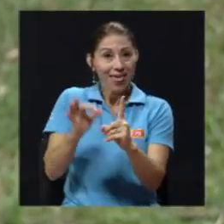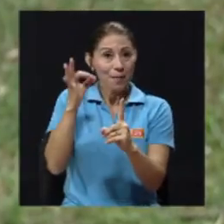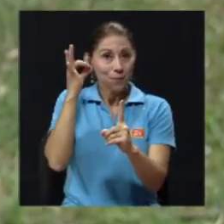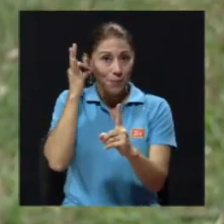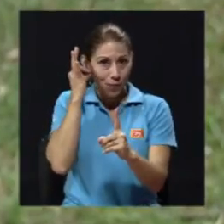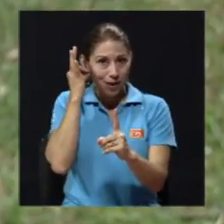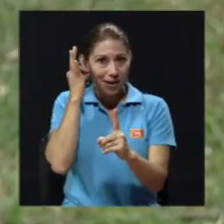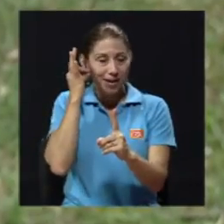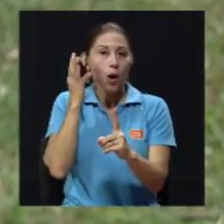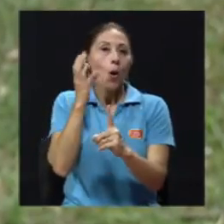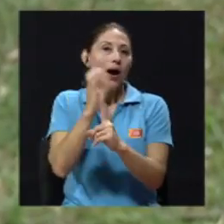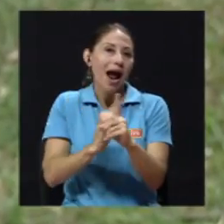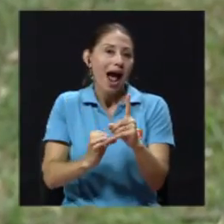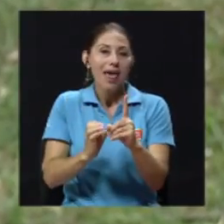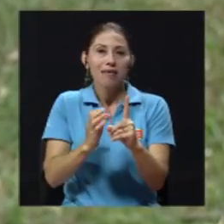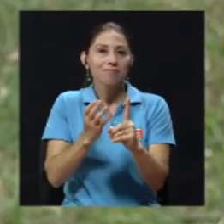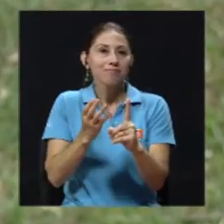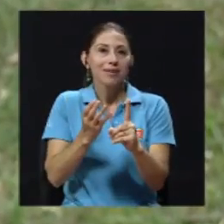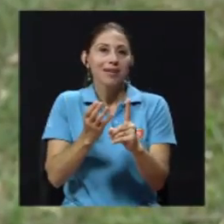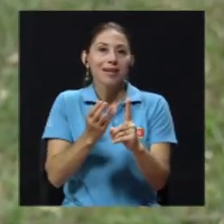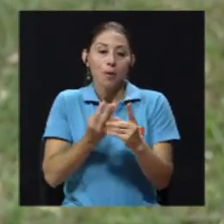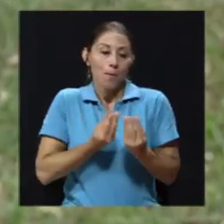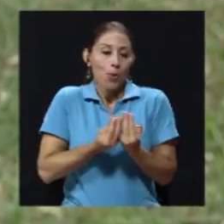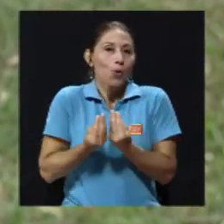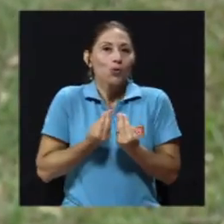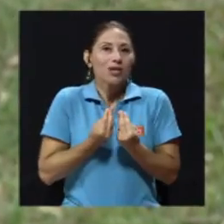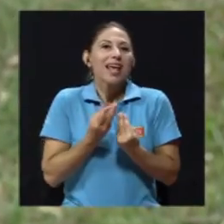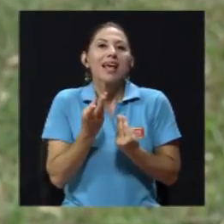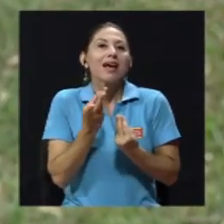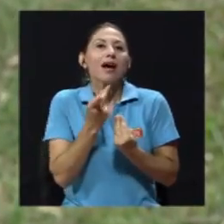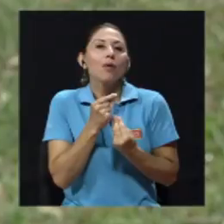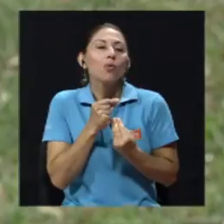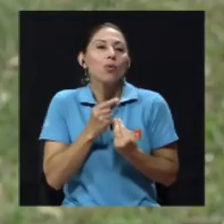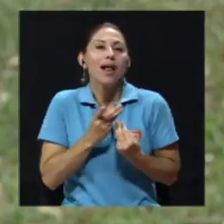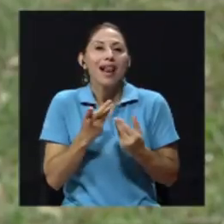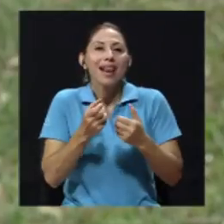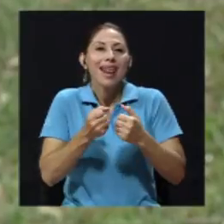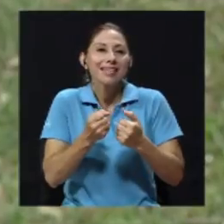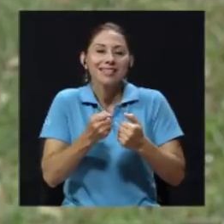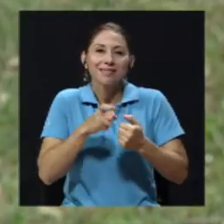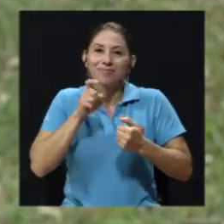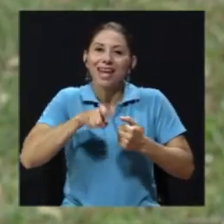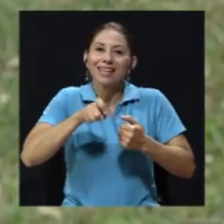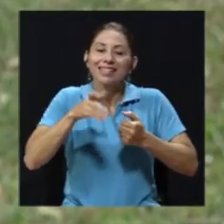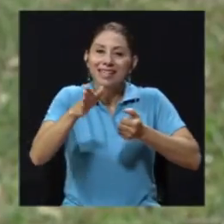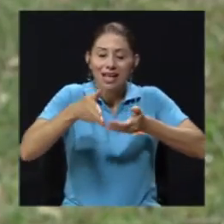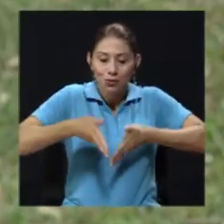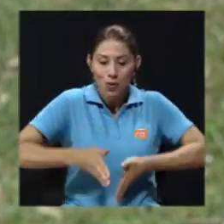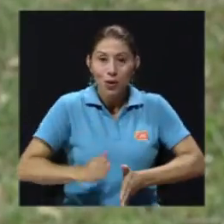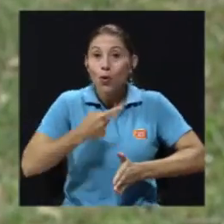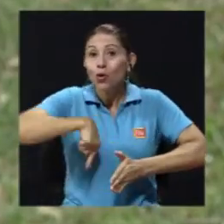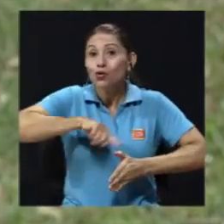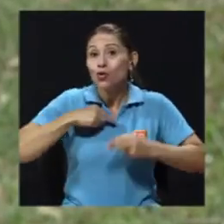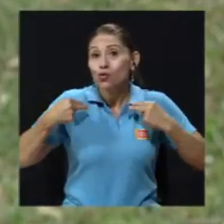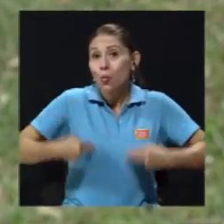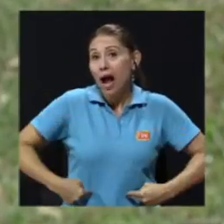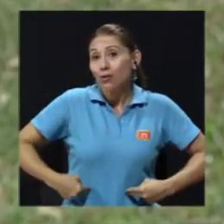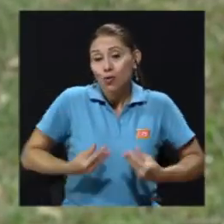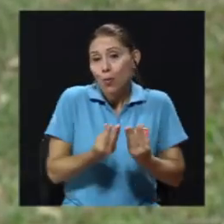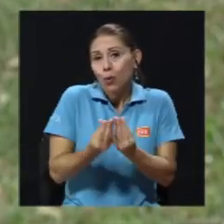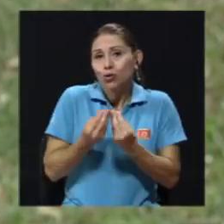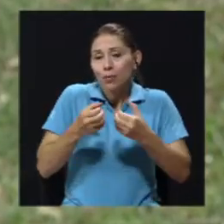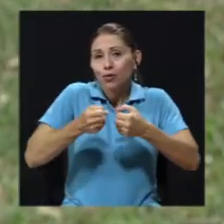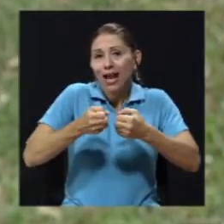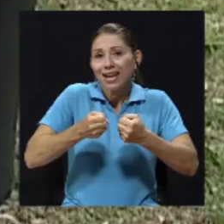mamífera produce la leche que le tiene que dar a su cría. En este caso, nosotros los humanos le producimos la leche que tenemos que dar a